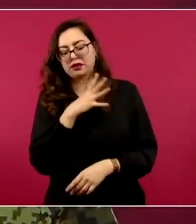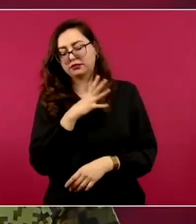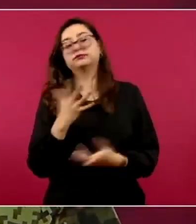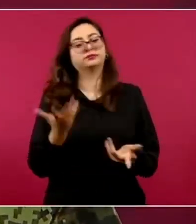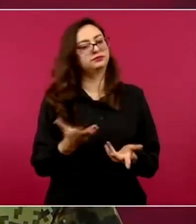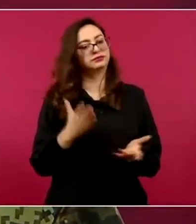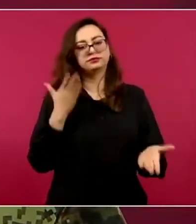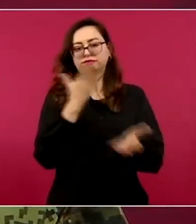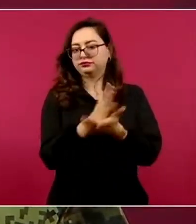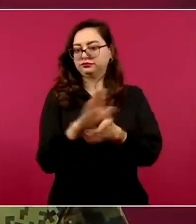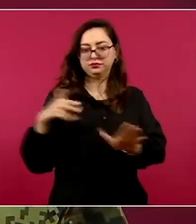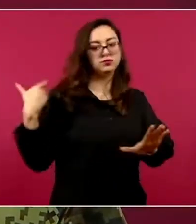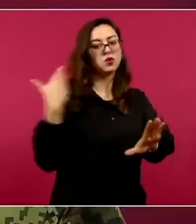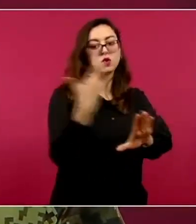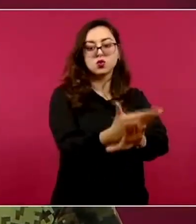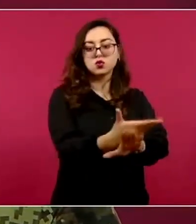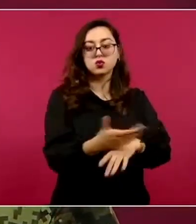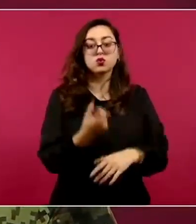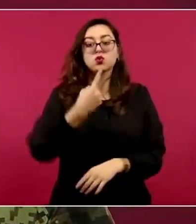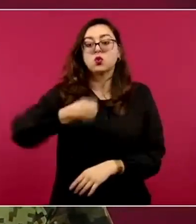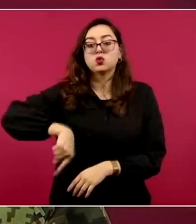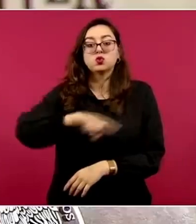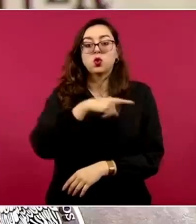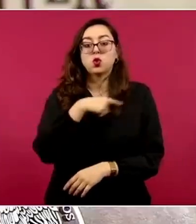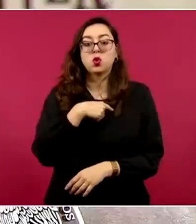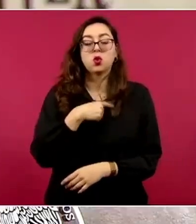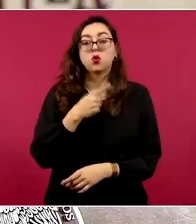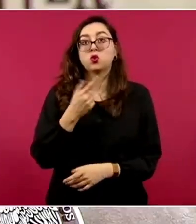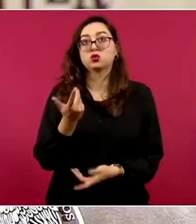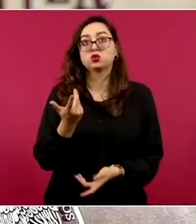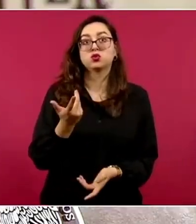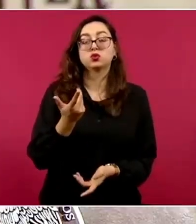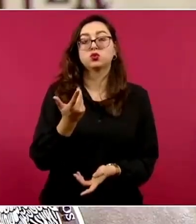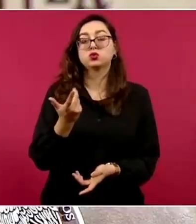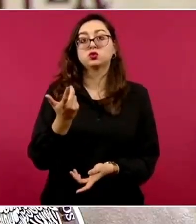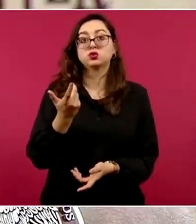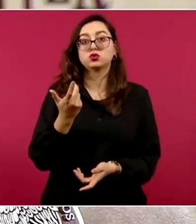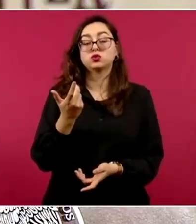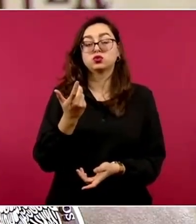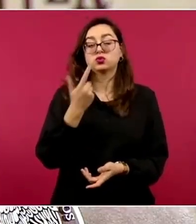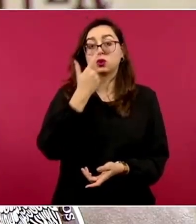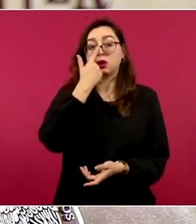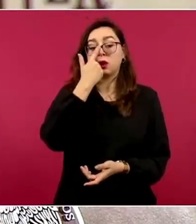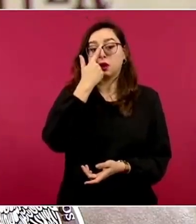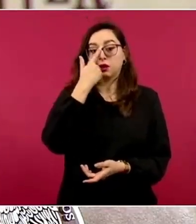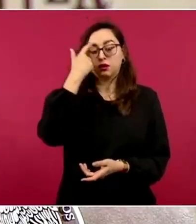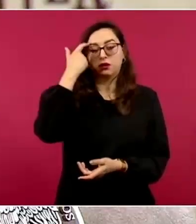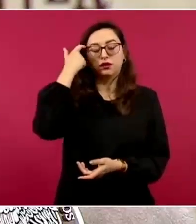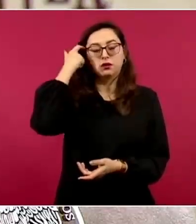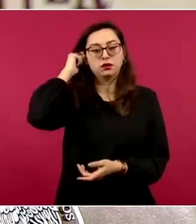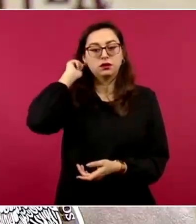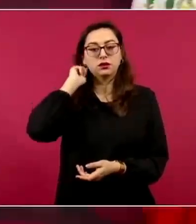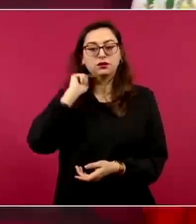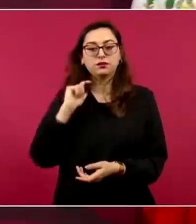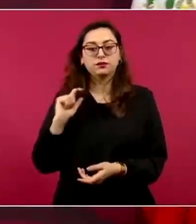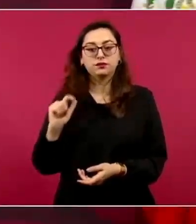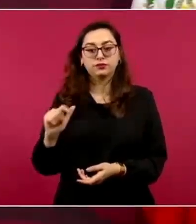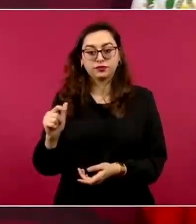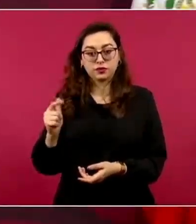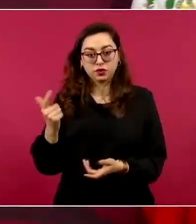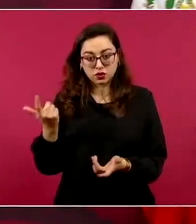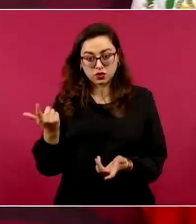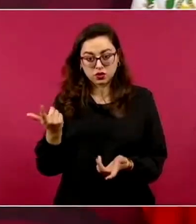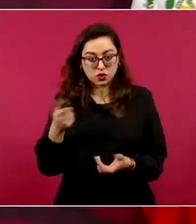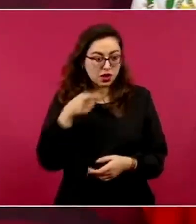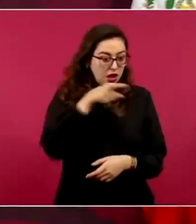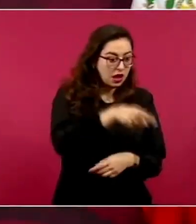el buscar o no se analiza a lo mejor que este se va